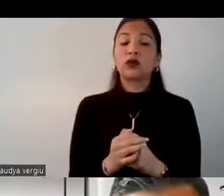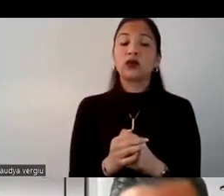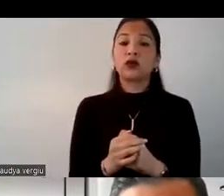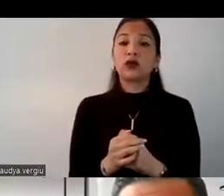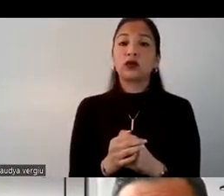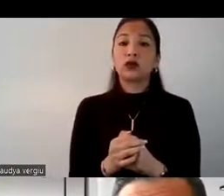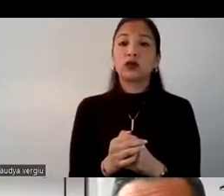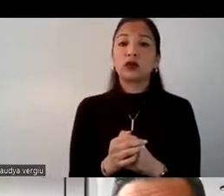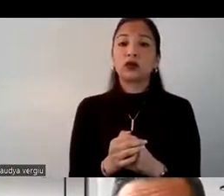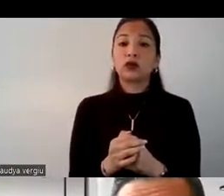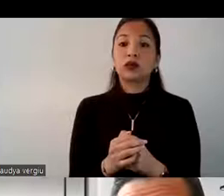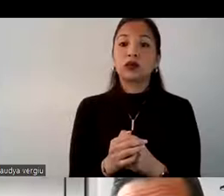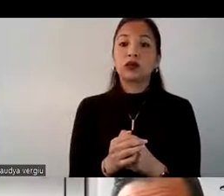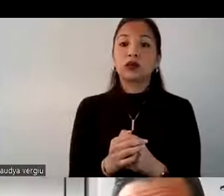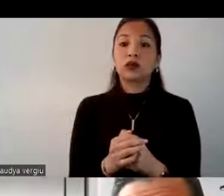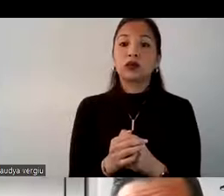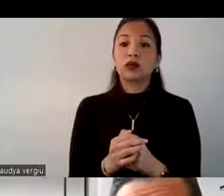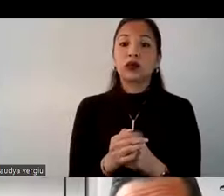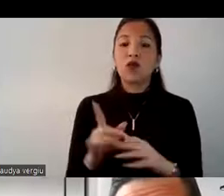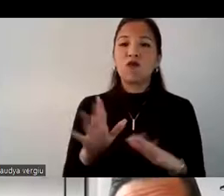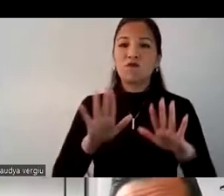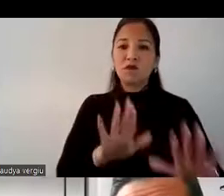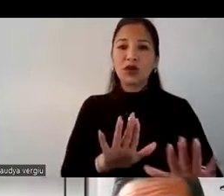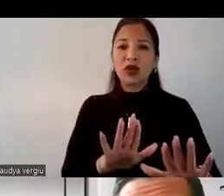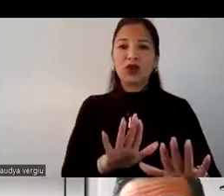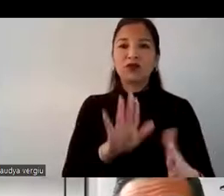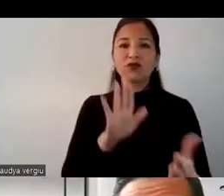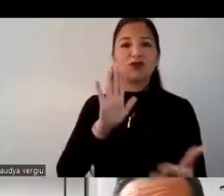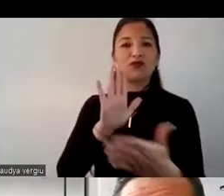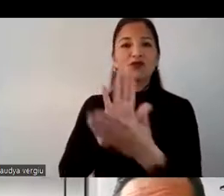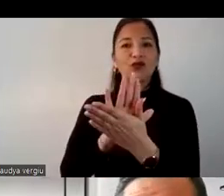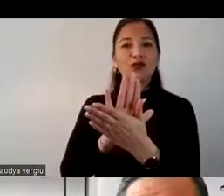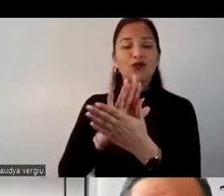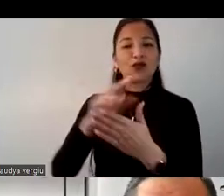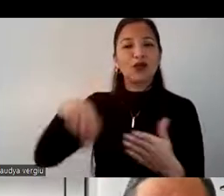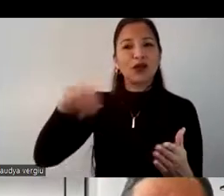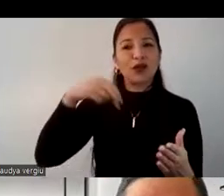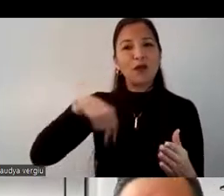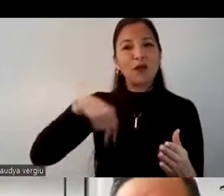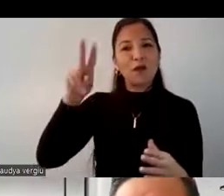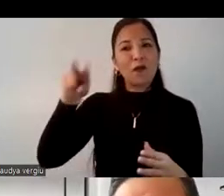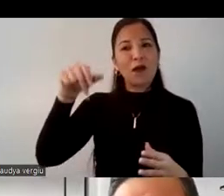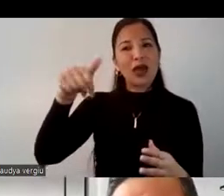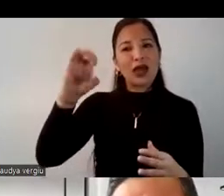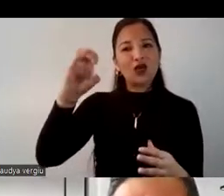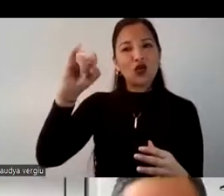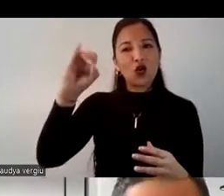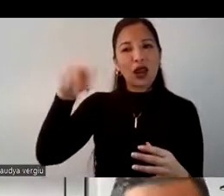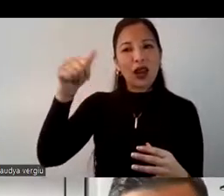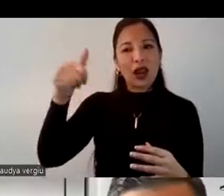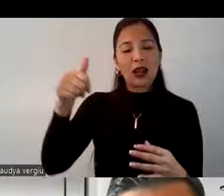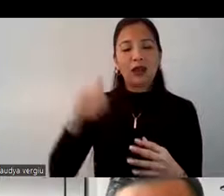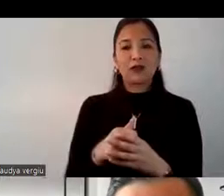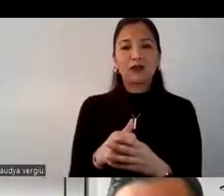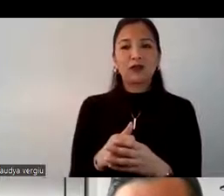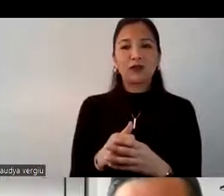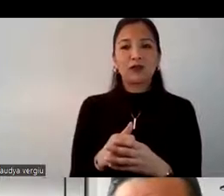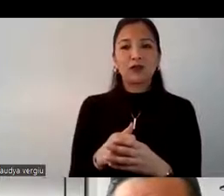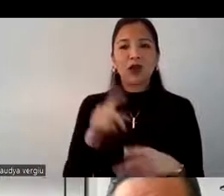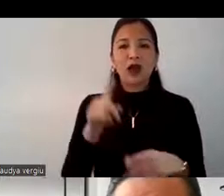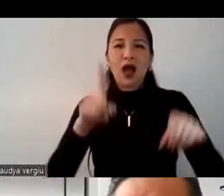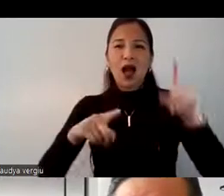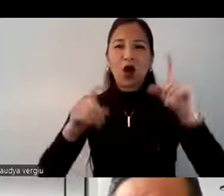hemos tenido un paro nacional a través de algunos